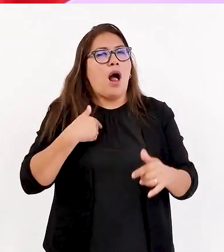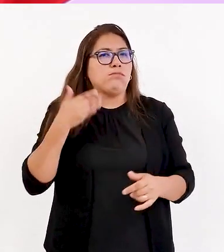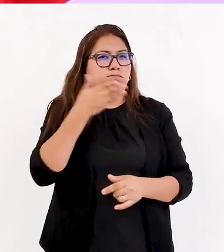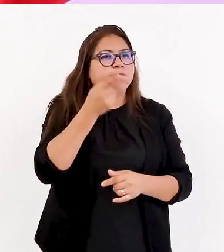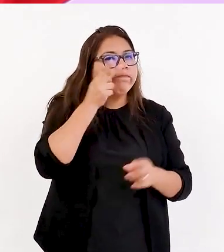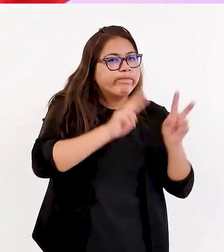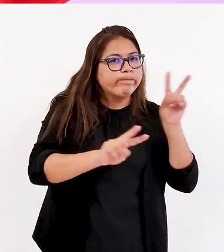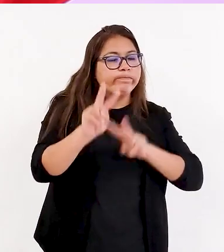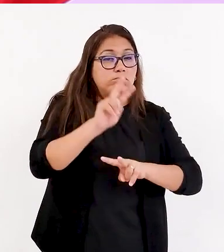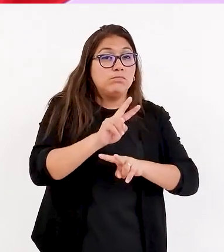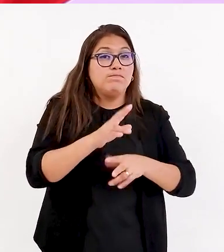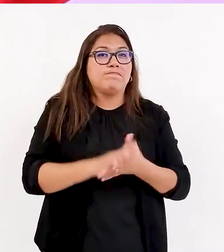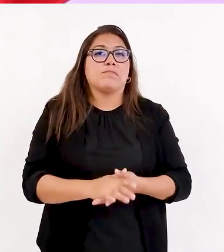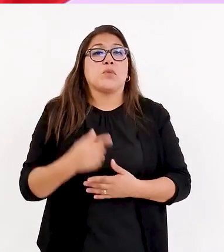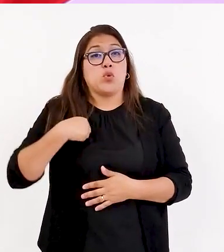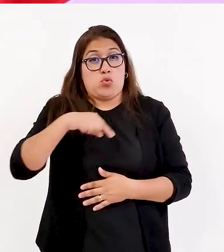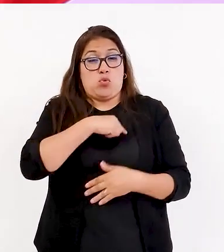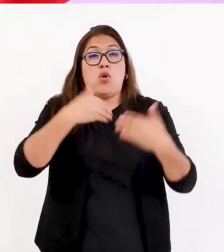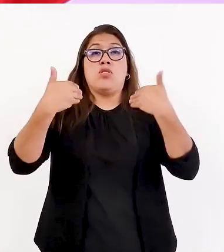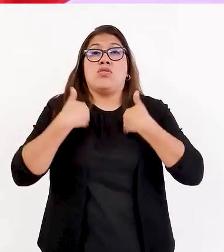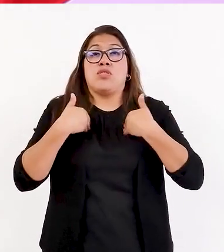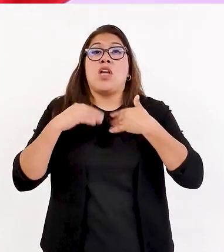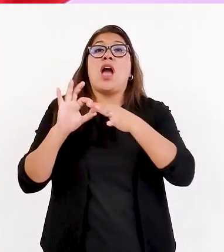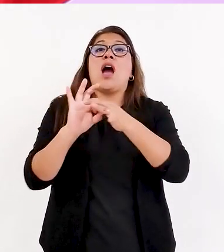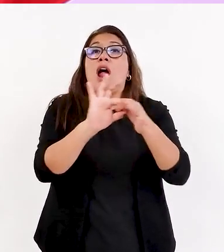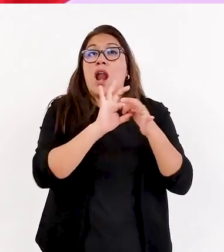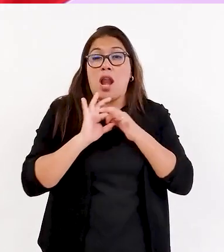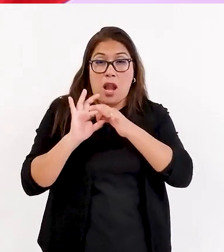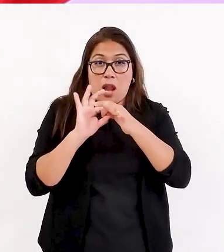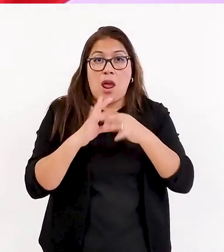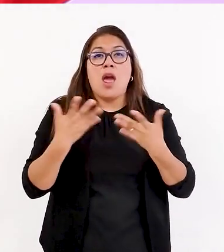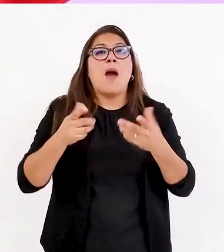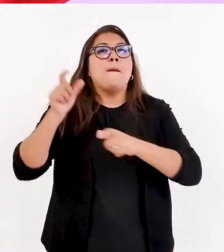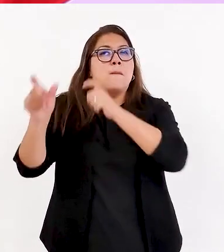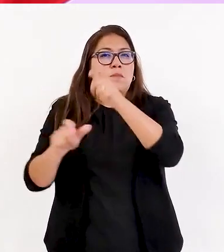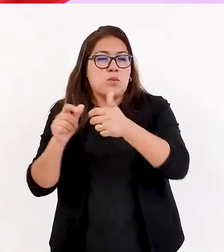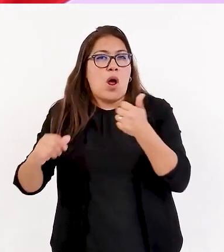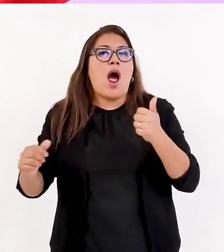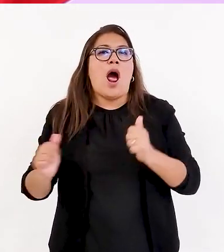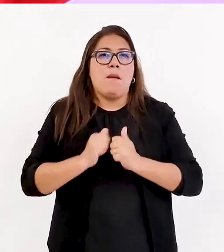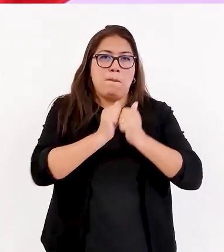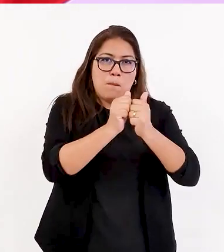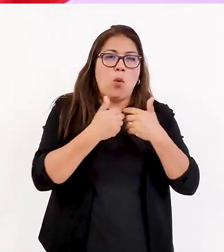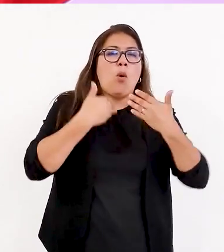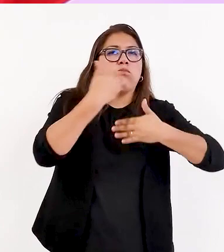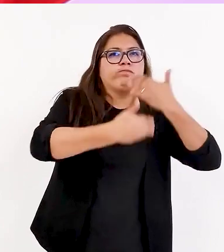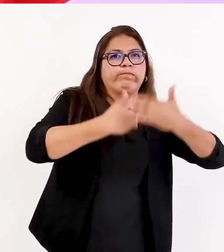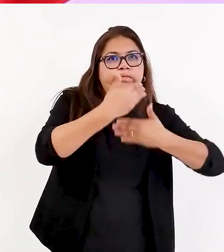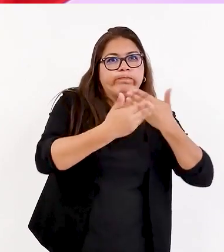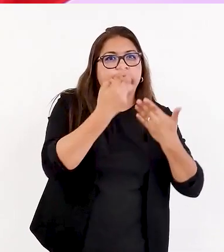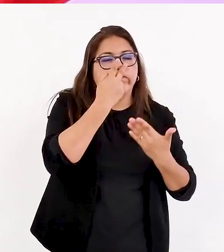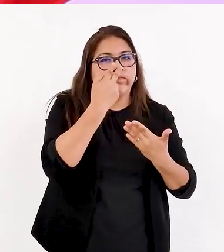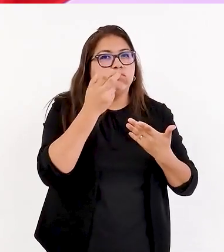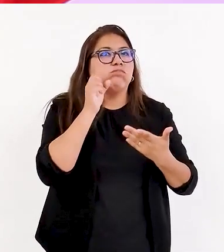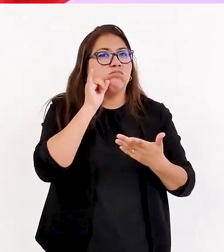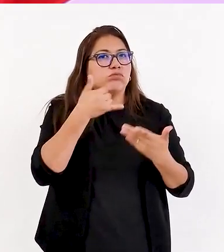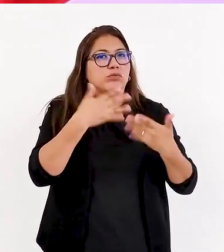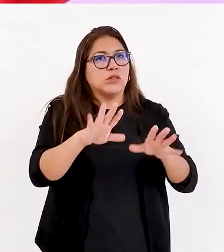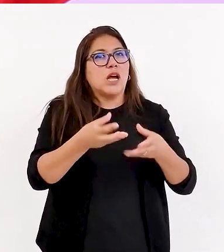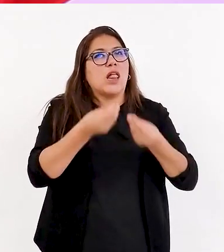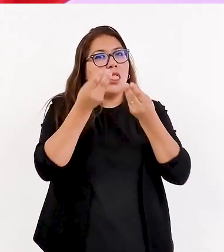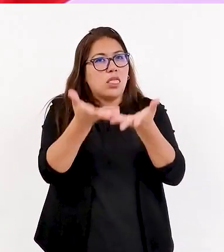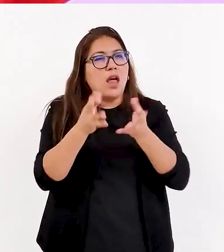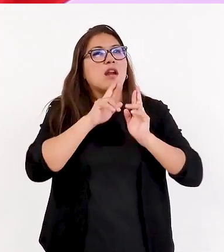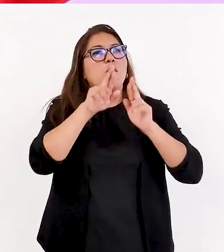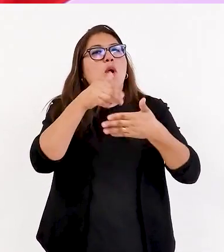tienen aliados, ¿no? Tienen personas que los van a acompañar en el proceso de reclamo o de solicitud y